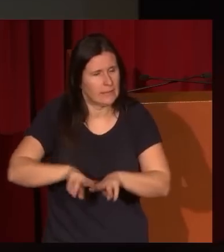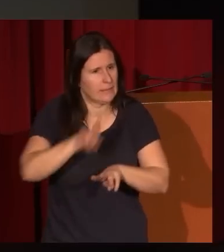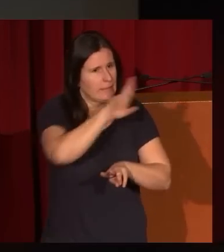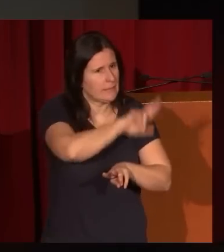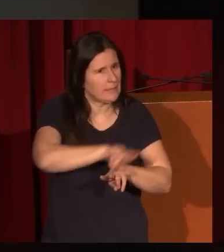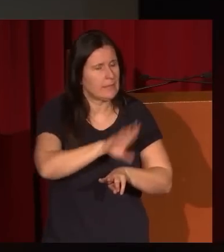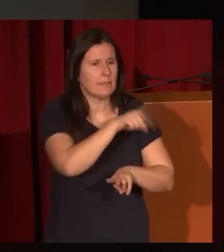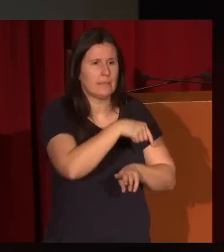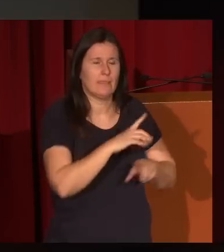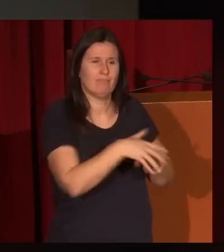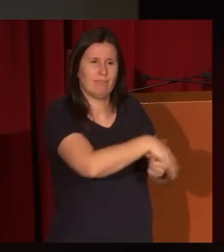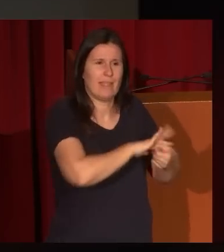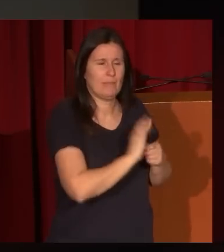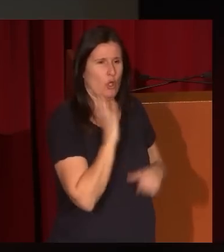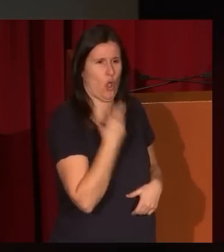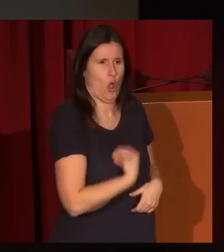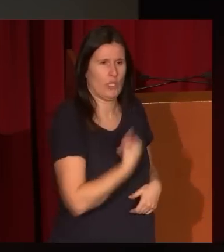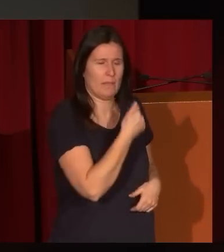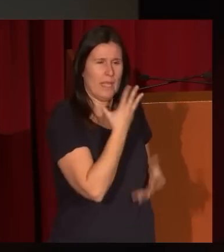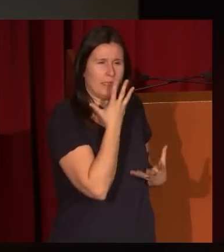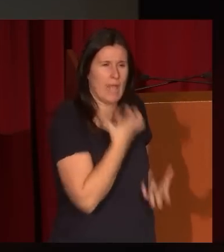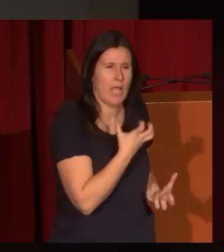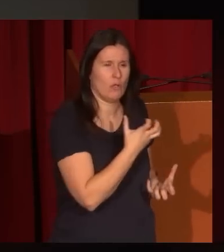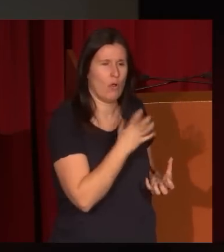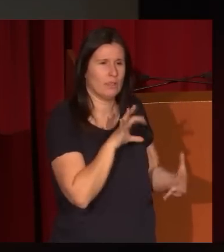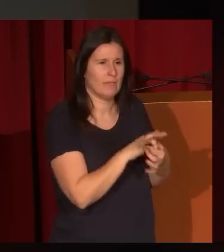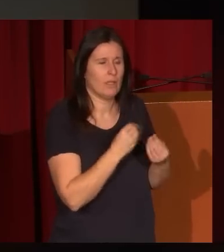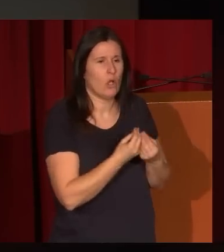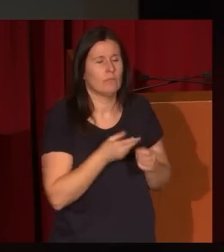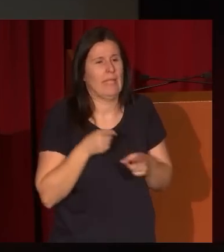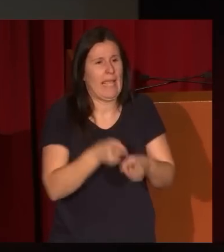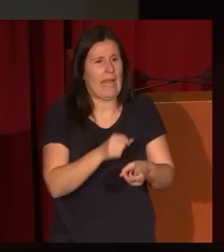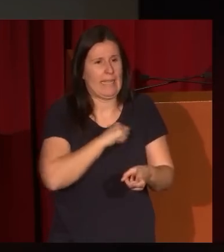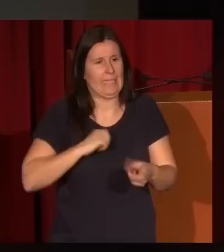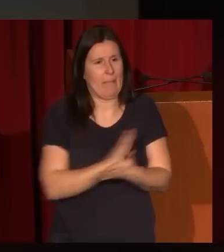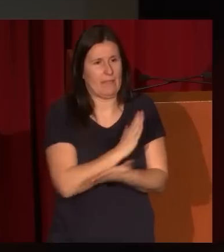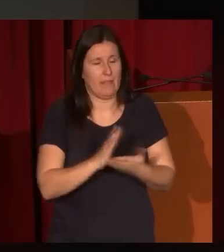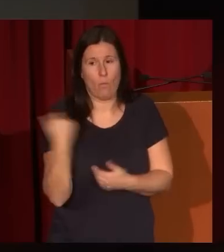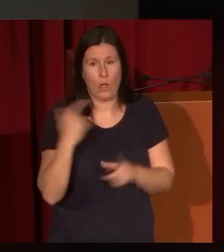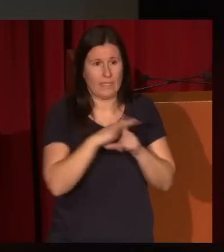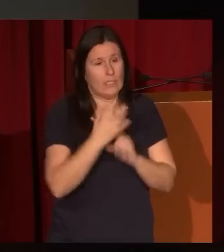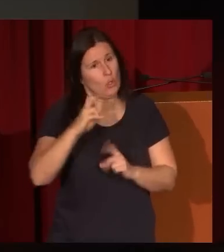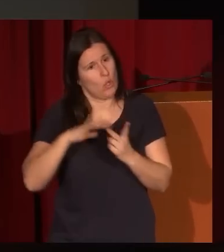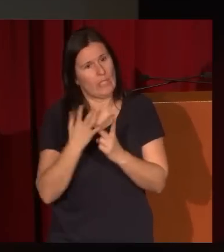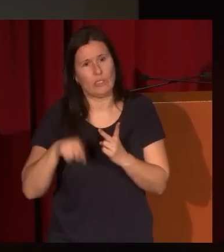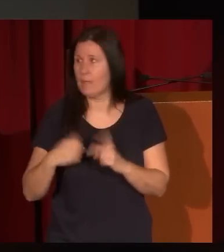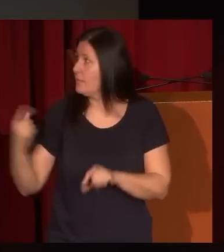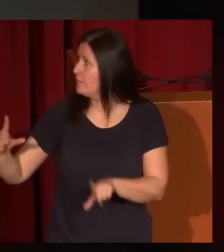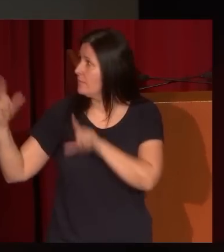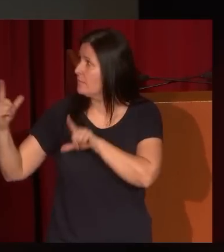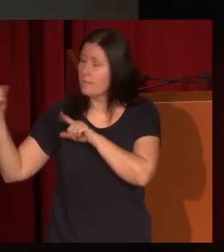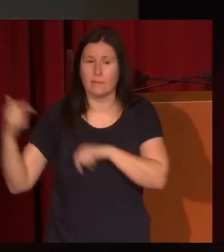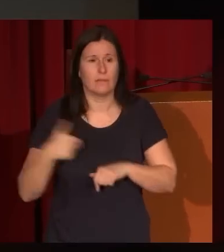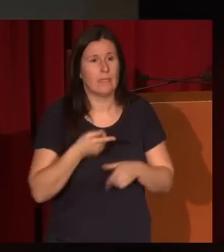más dramático, más trágico, que tiene que ver con la guerra de independencia, como en este caso, como en este otro, que lo titulan